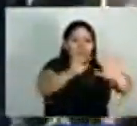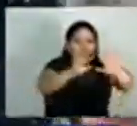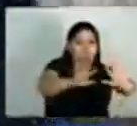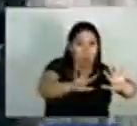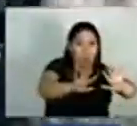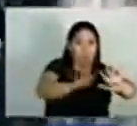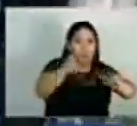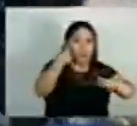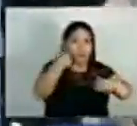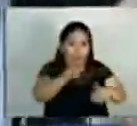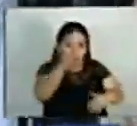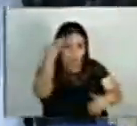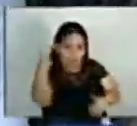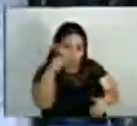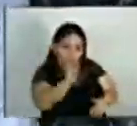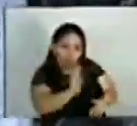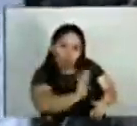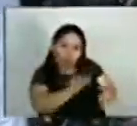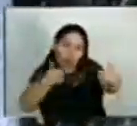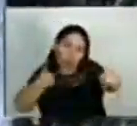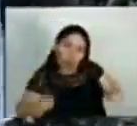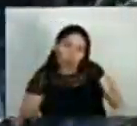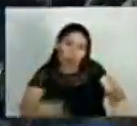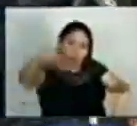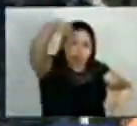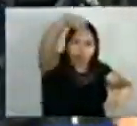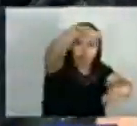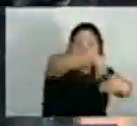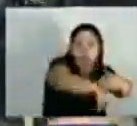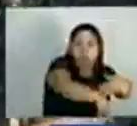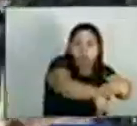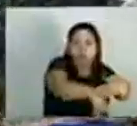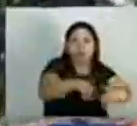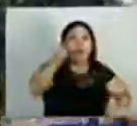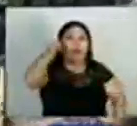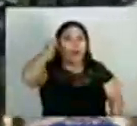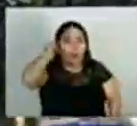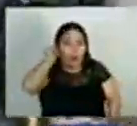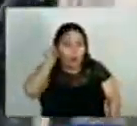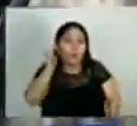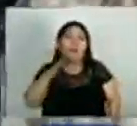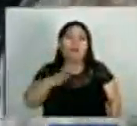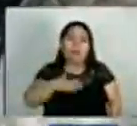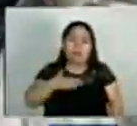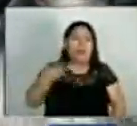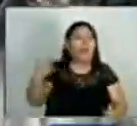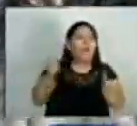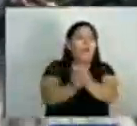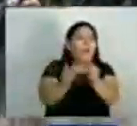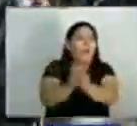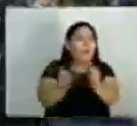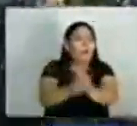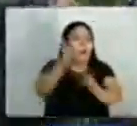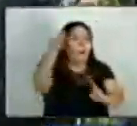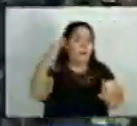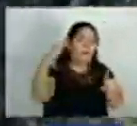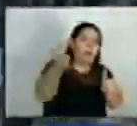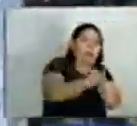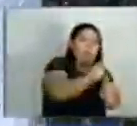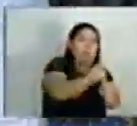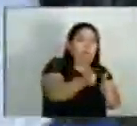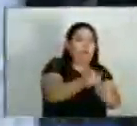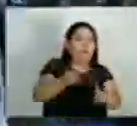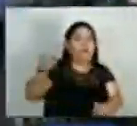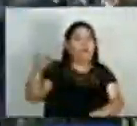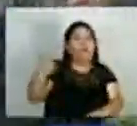el cuerpo fue encontrado dentro de un costal. Alvarado Lazo tiene antecedentes de violencia contra la mujer desde